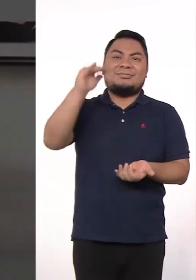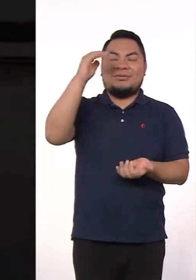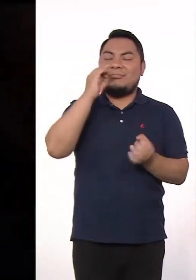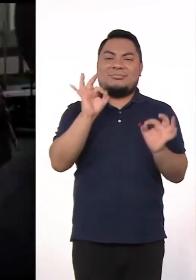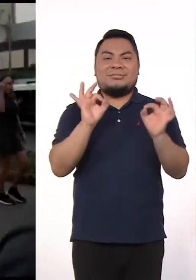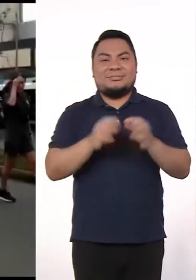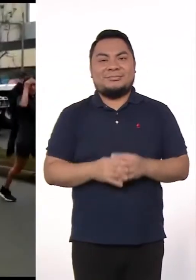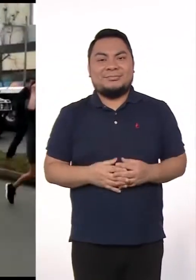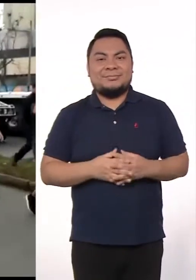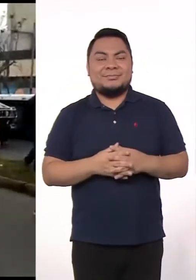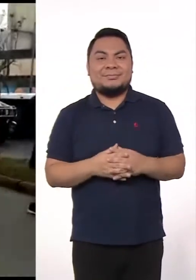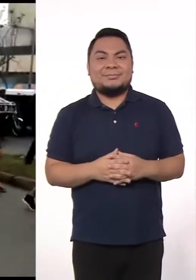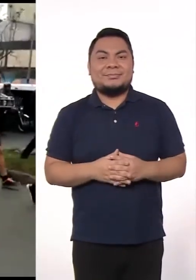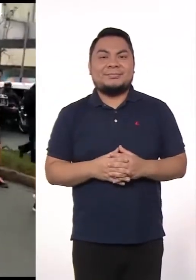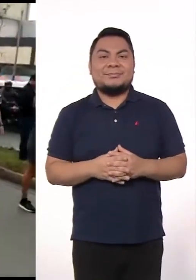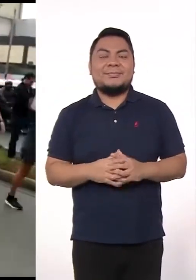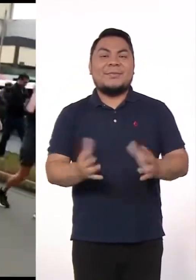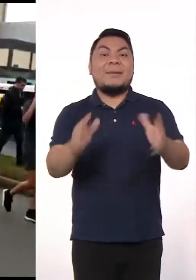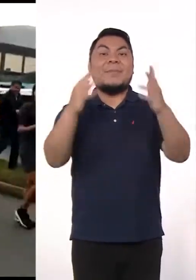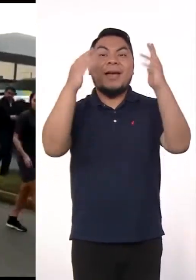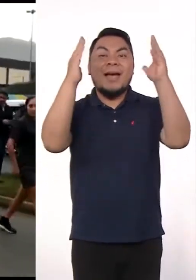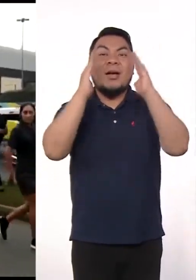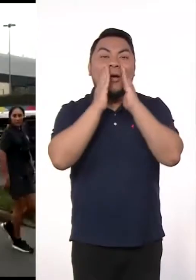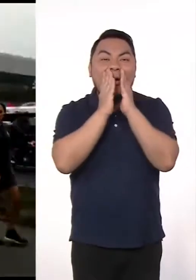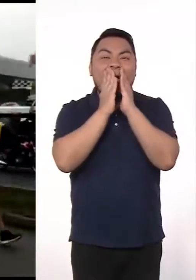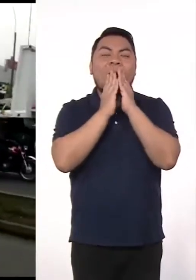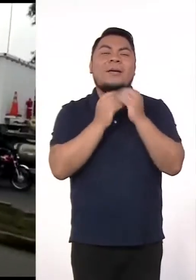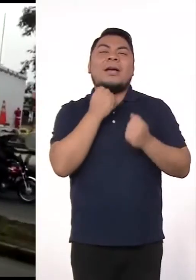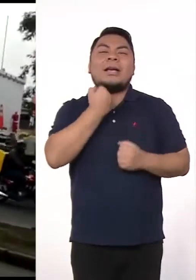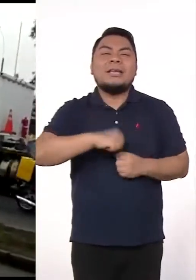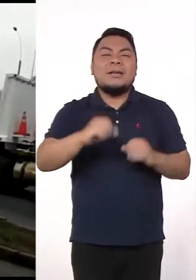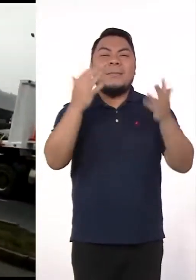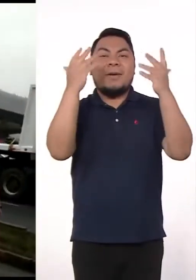realidad. ¡Bravo! ¡Bravo, chica! ¡Bravo!